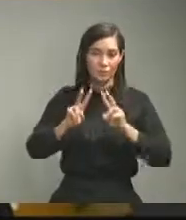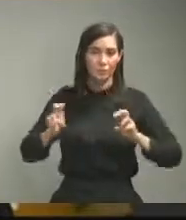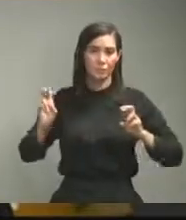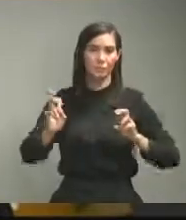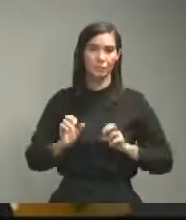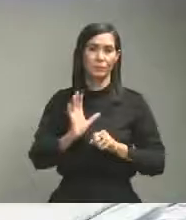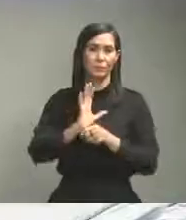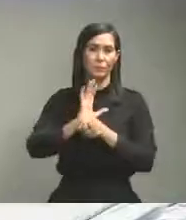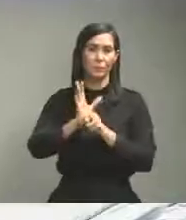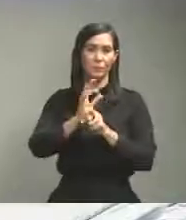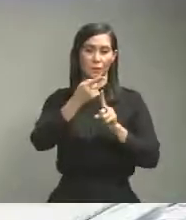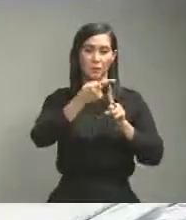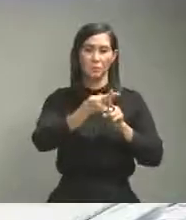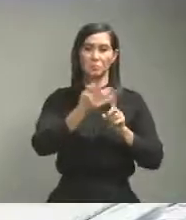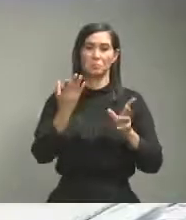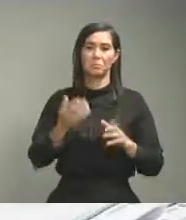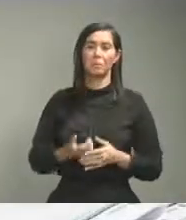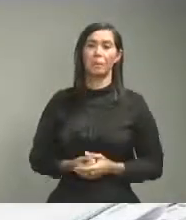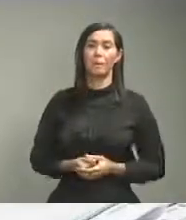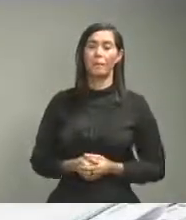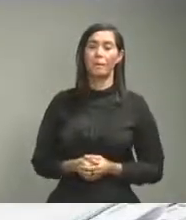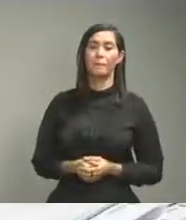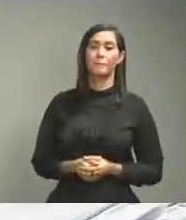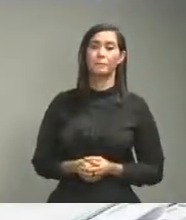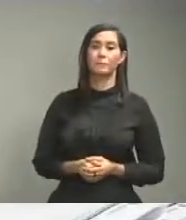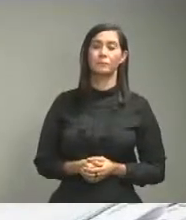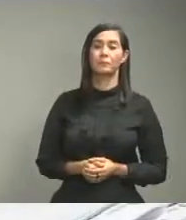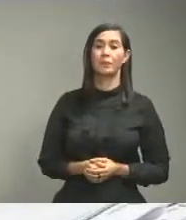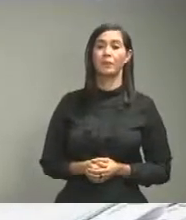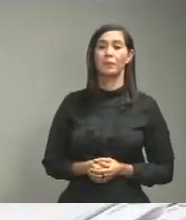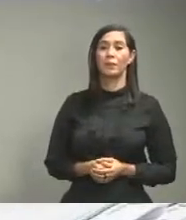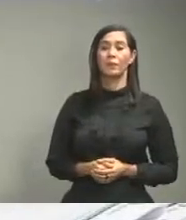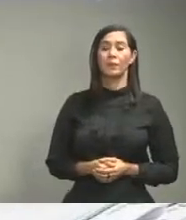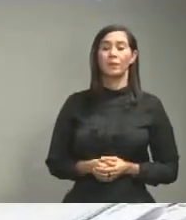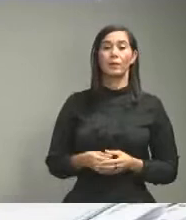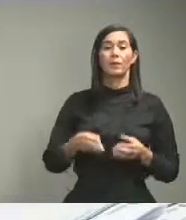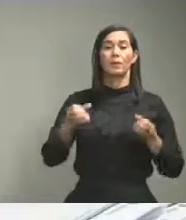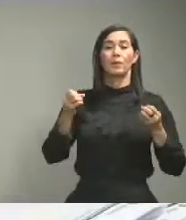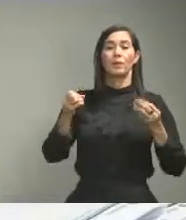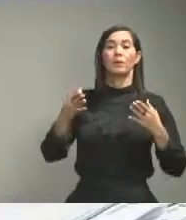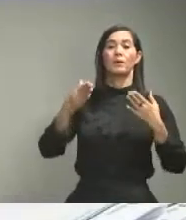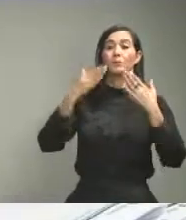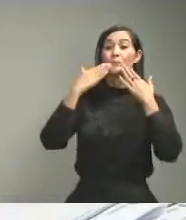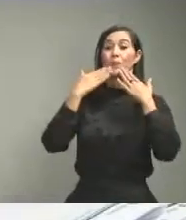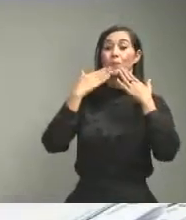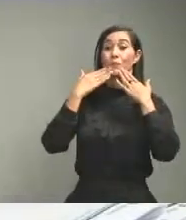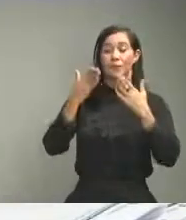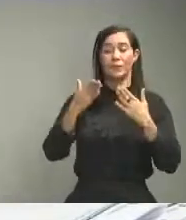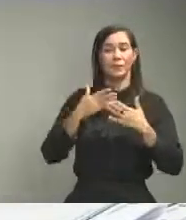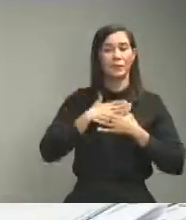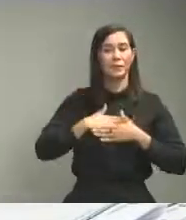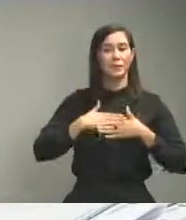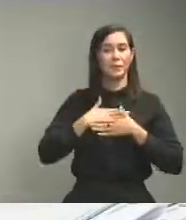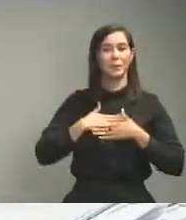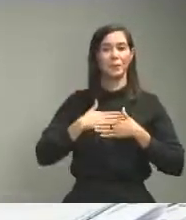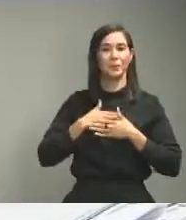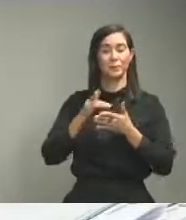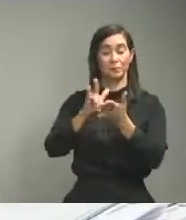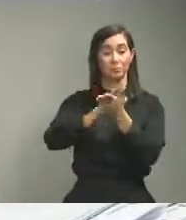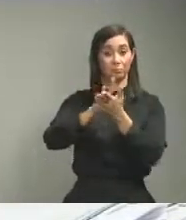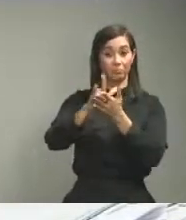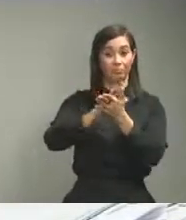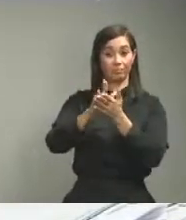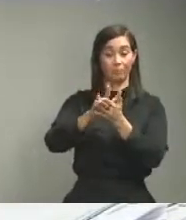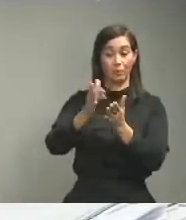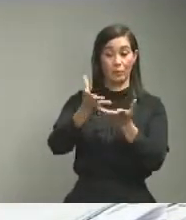Bueno, muchas gracias y me alegra contar con periodistas de la ciudad de Nueva York y quiero por su